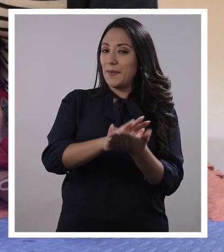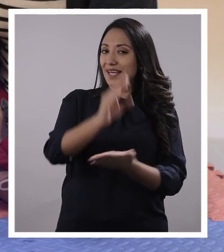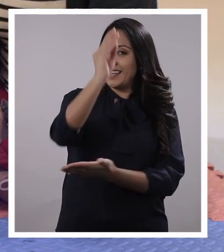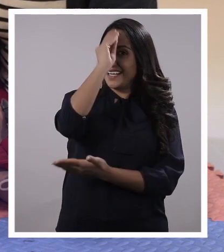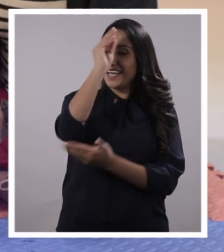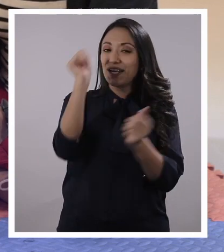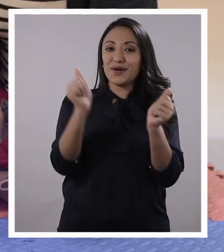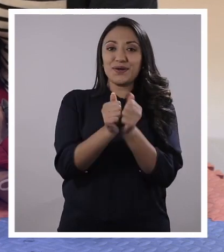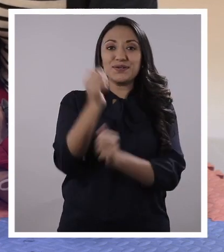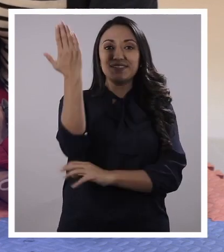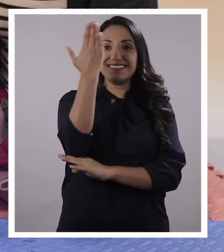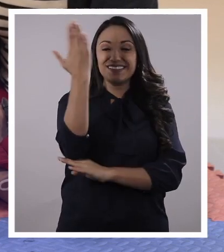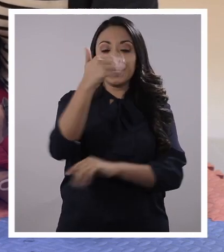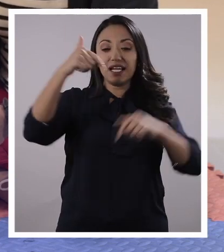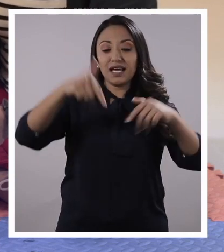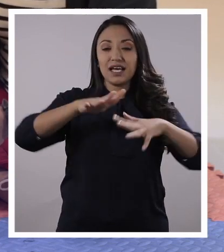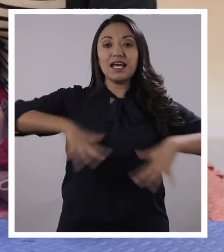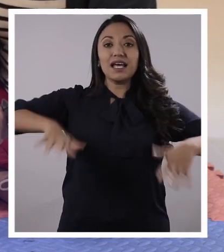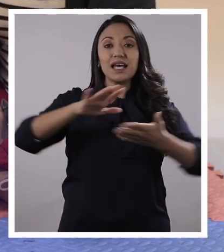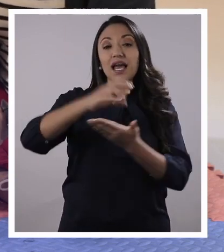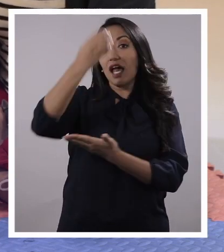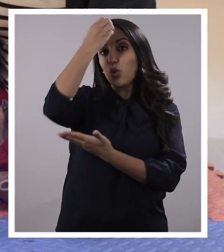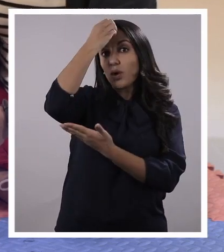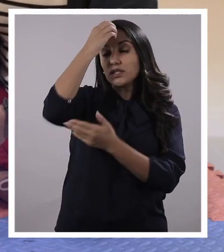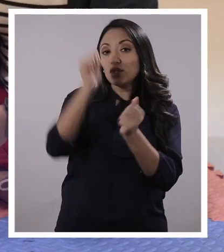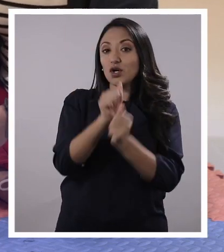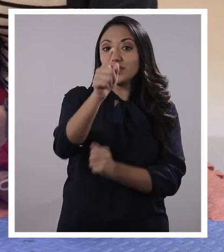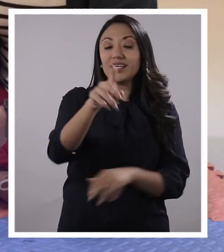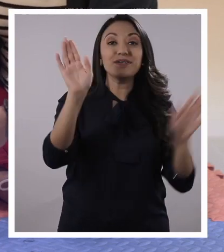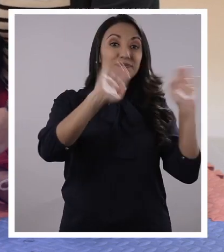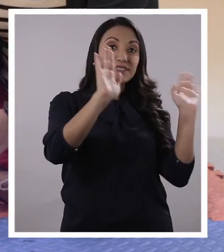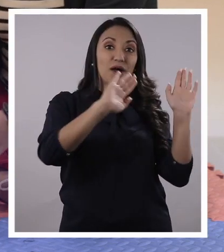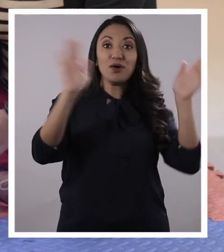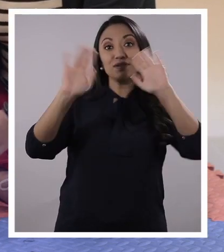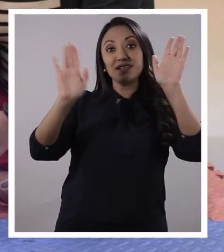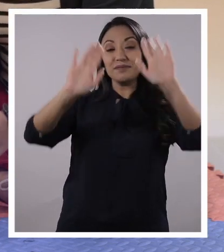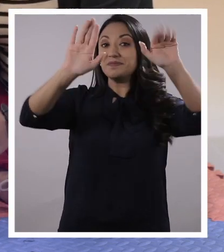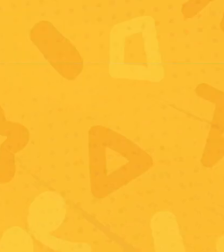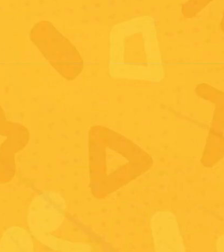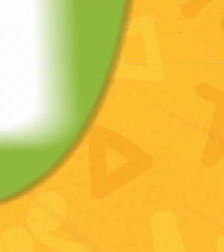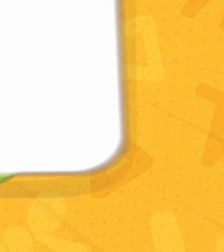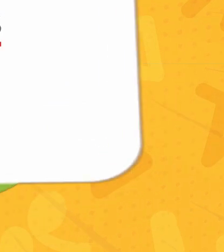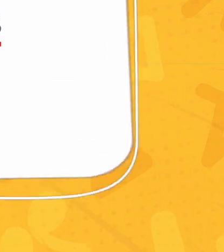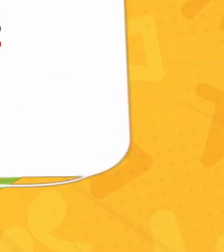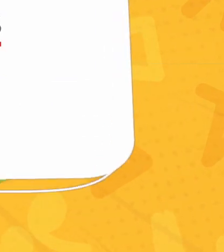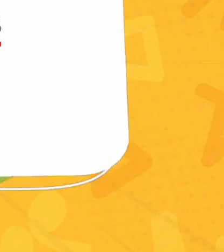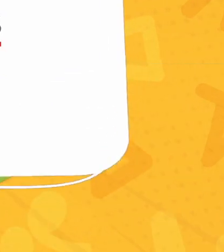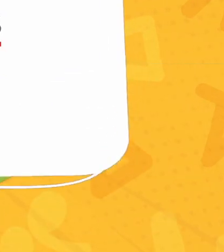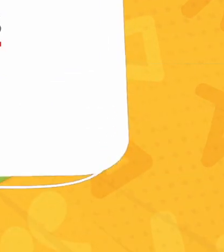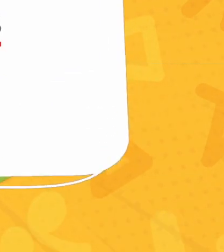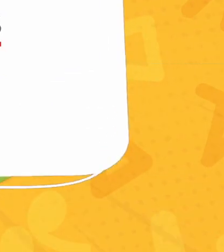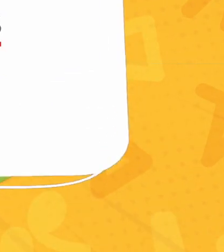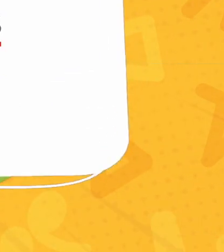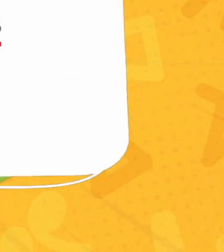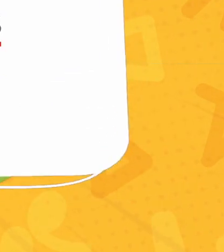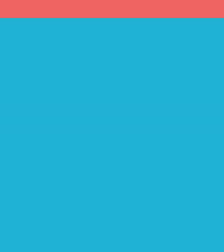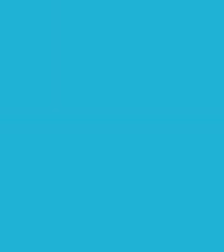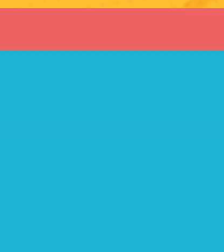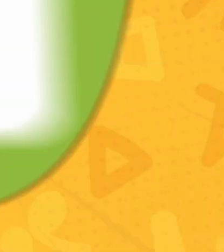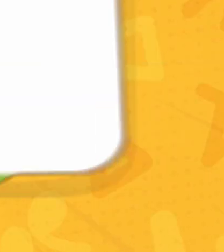Aprender la Tele, un espacio de educa contigo. ¡Chao, profe! ¡Chao, Panchito! ¡Chao, chicos! ¡Chao! ¡Chao!